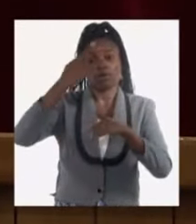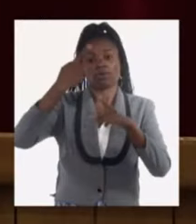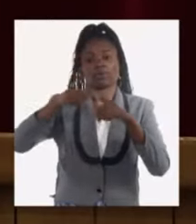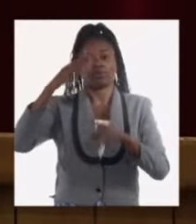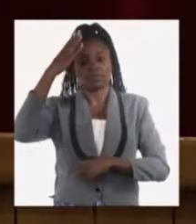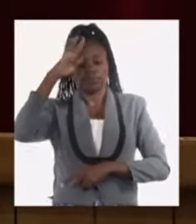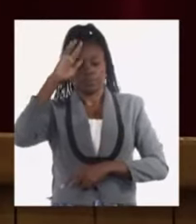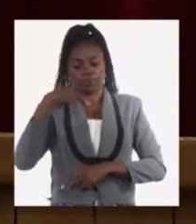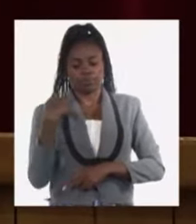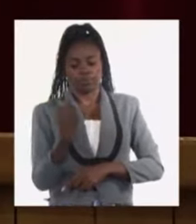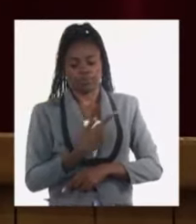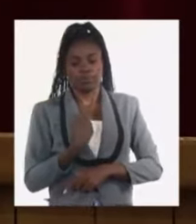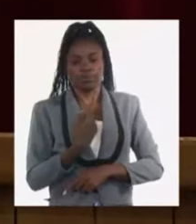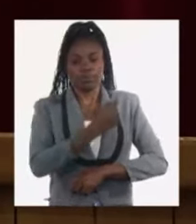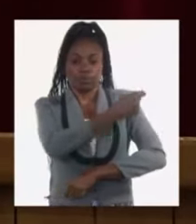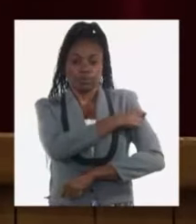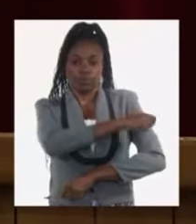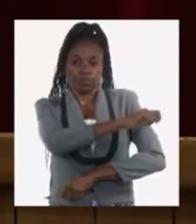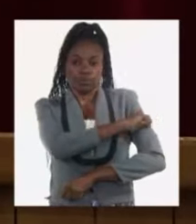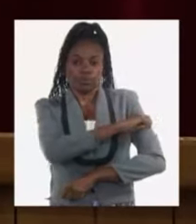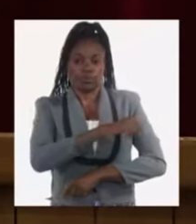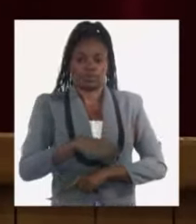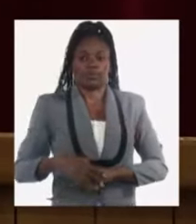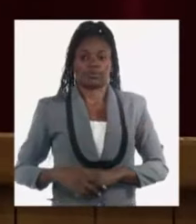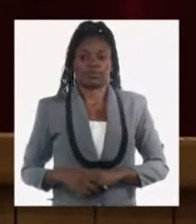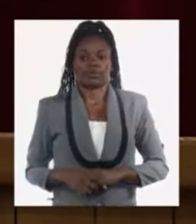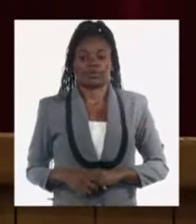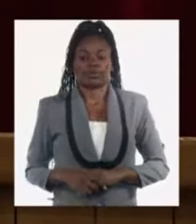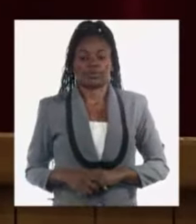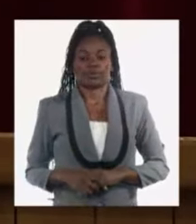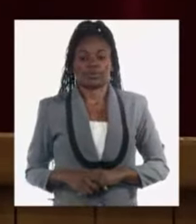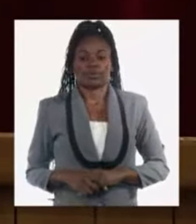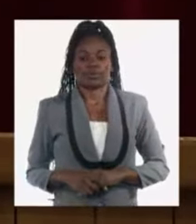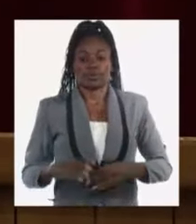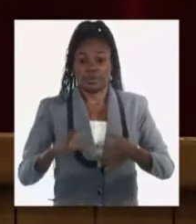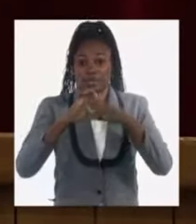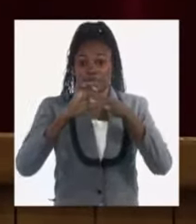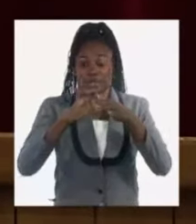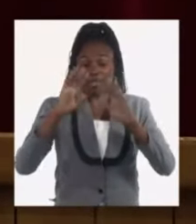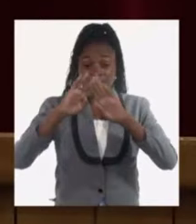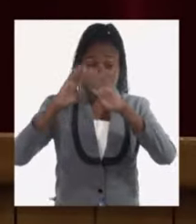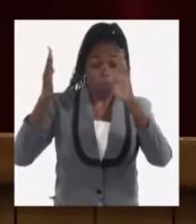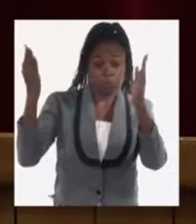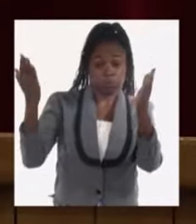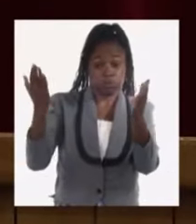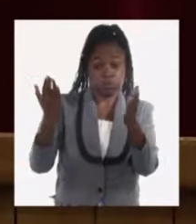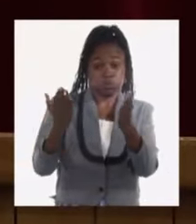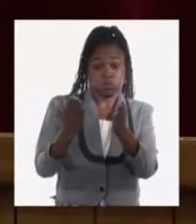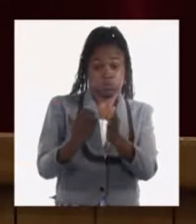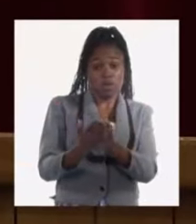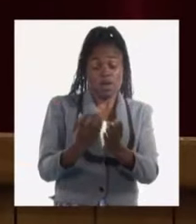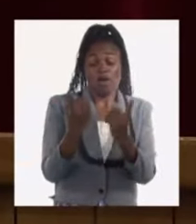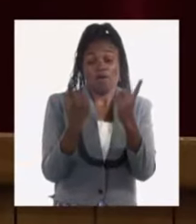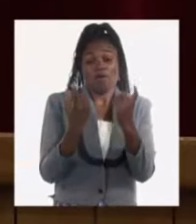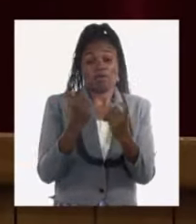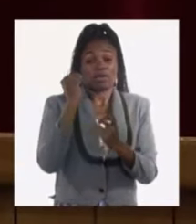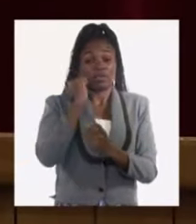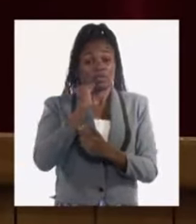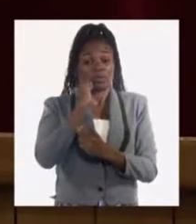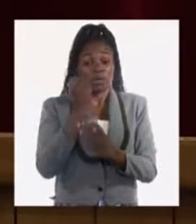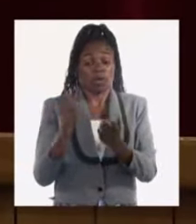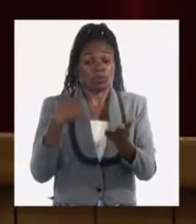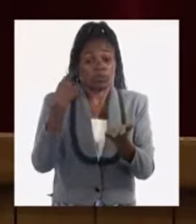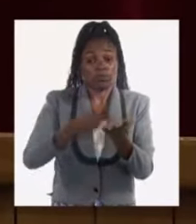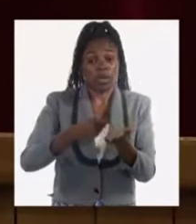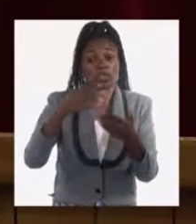nuestro pueblo. Bueno, la crisis multidimensional a nivel global, la insuficiente generación de ingresos en